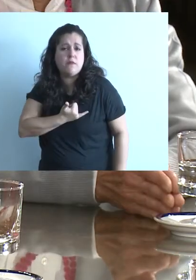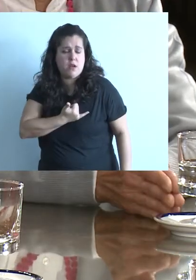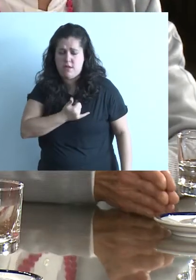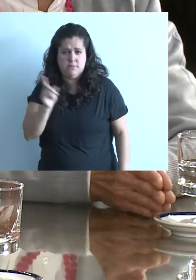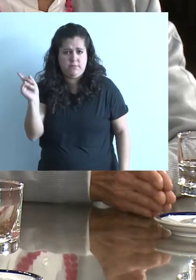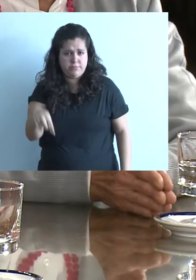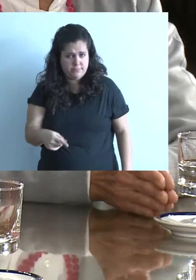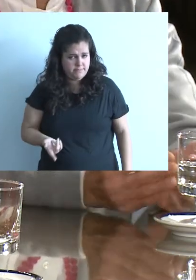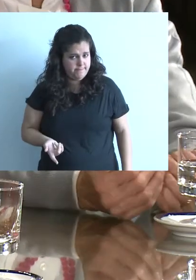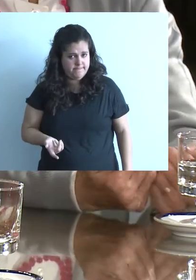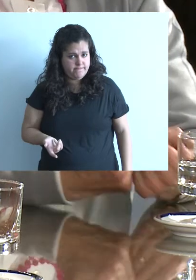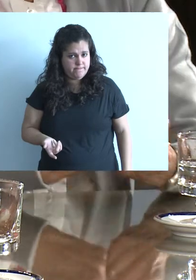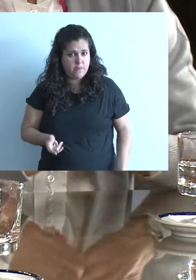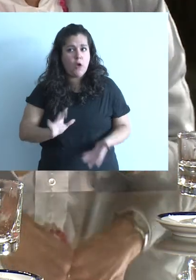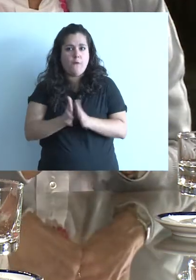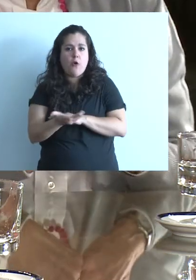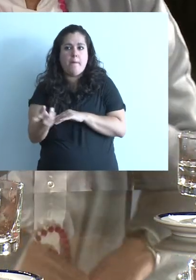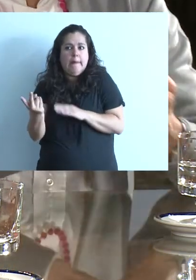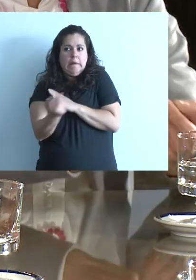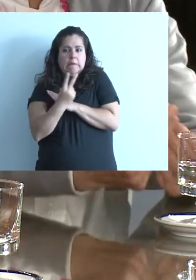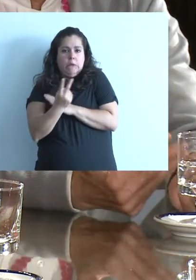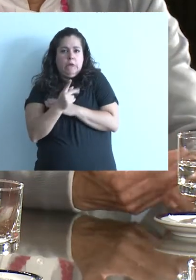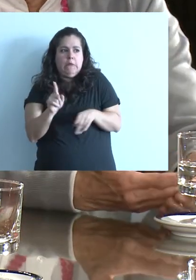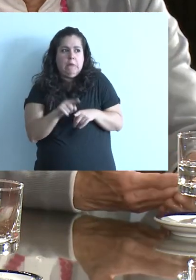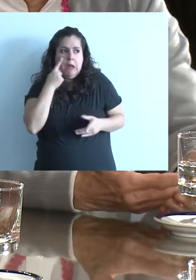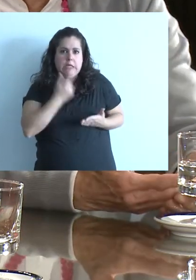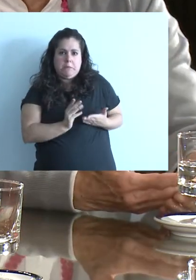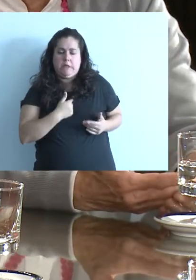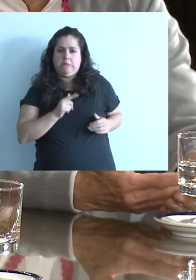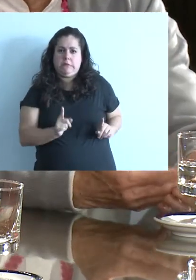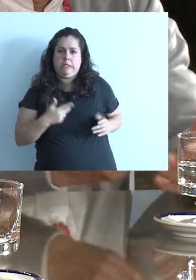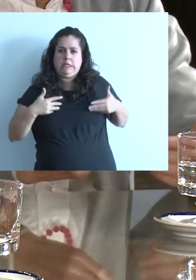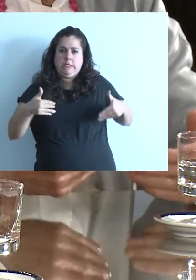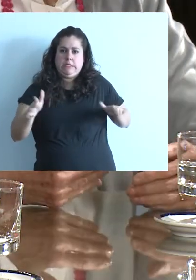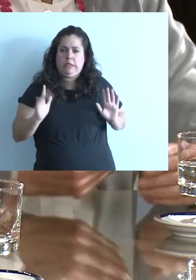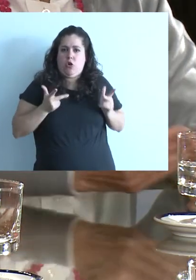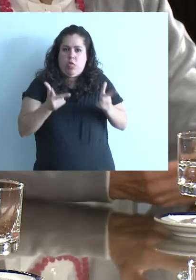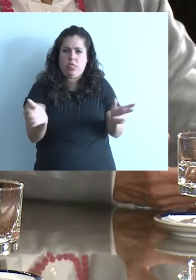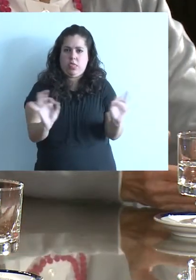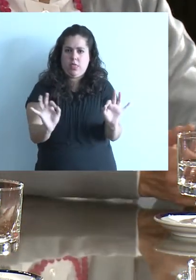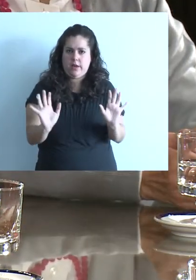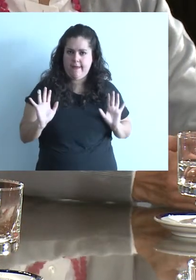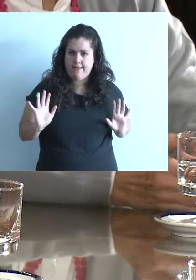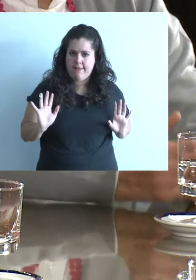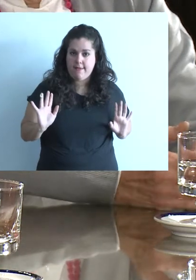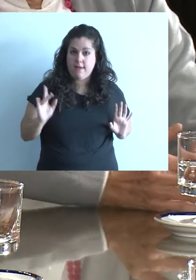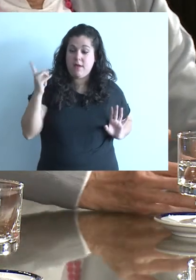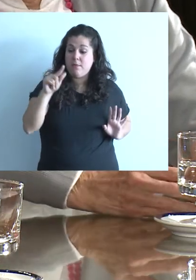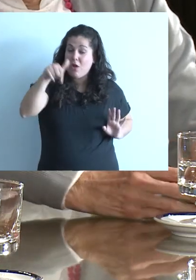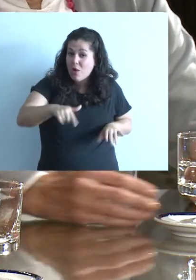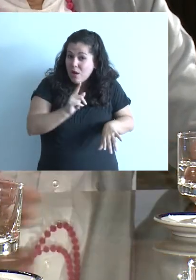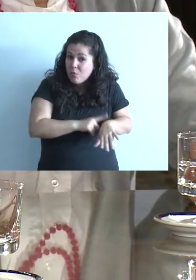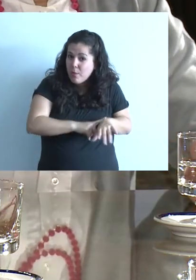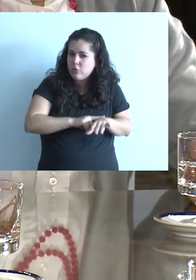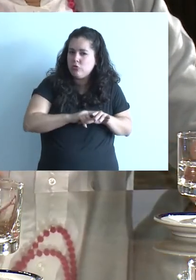daba, digamos, era una forma de preservarse contra la discriminación de los indígenas. En este momento, que esto